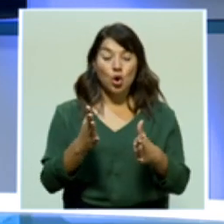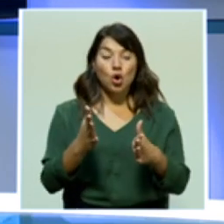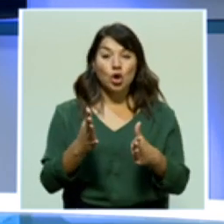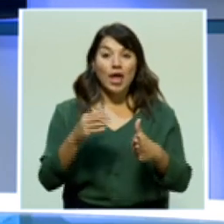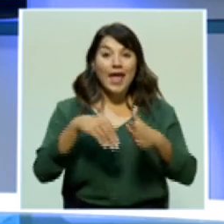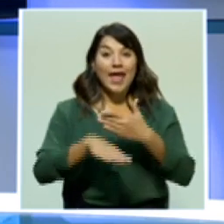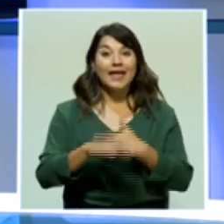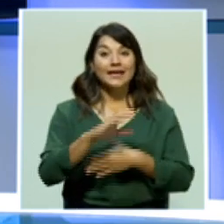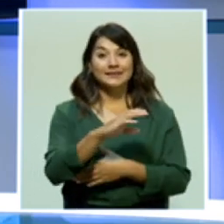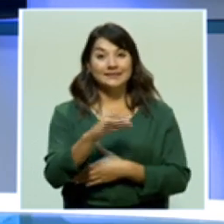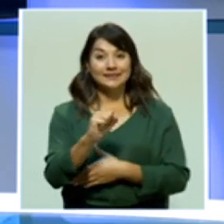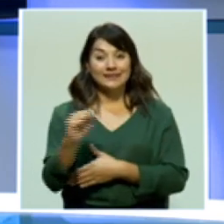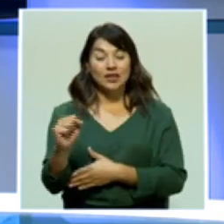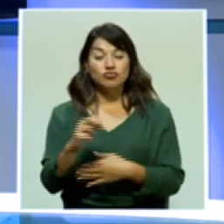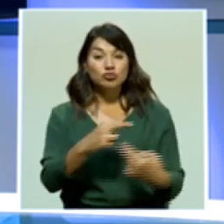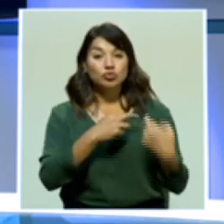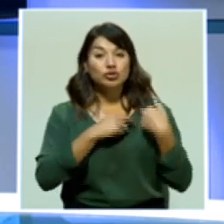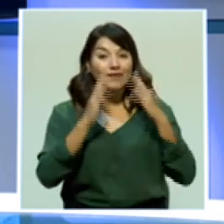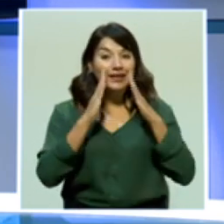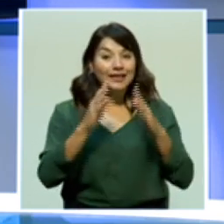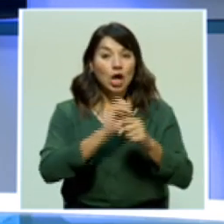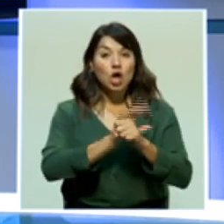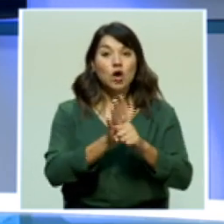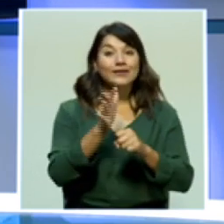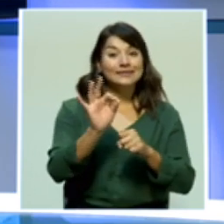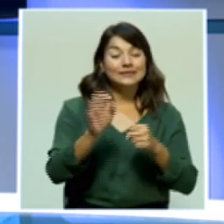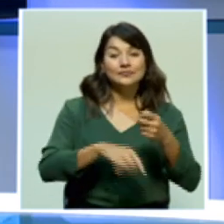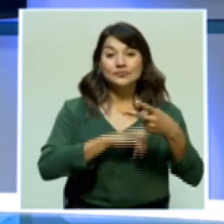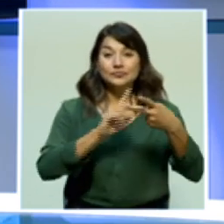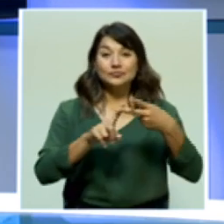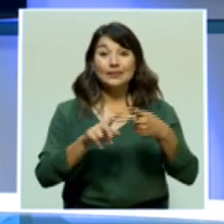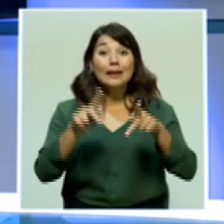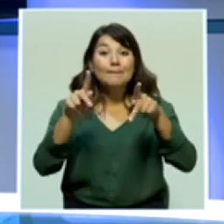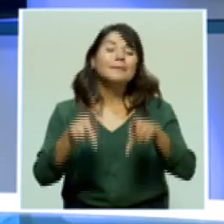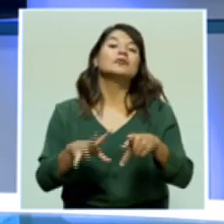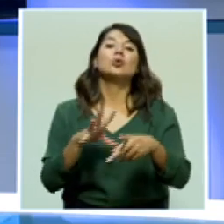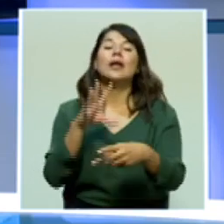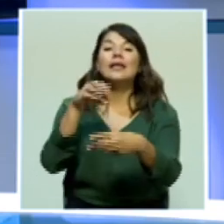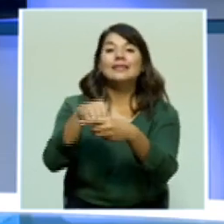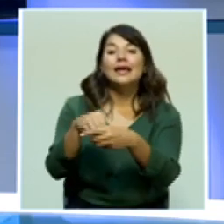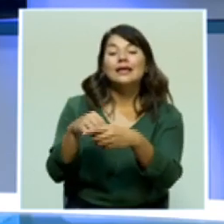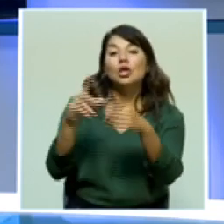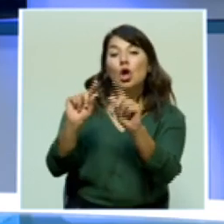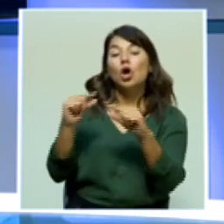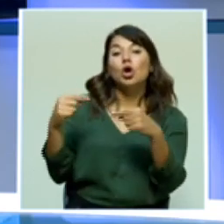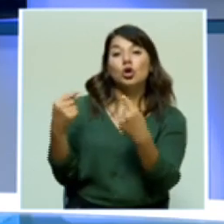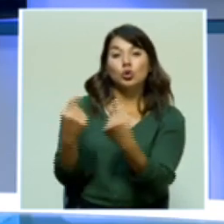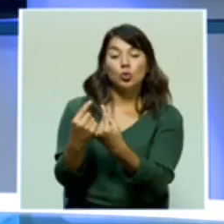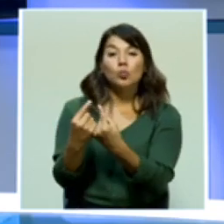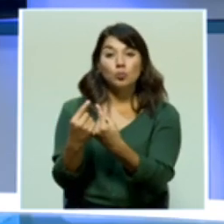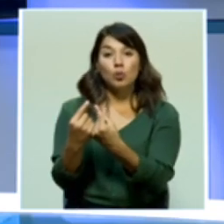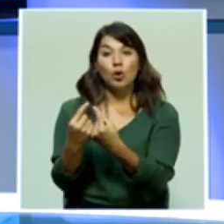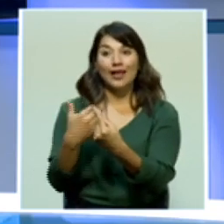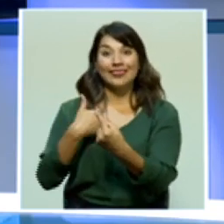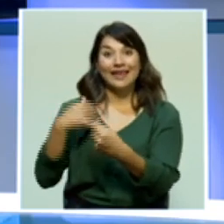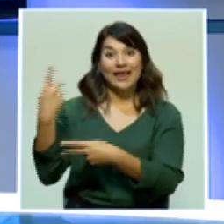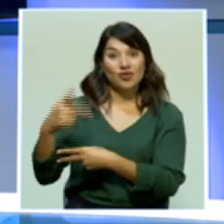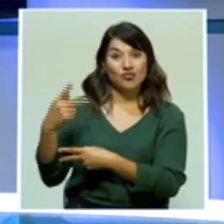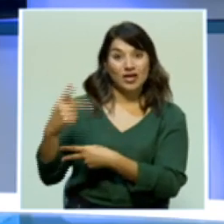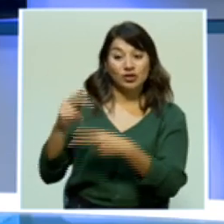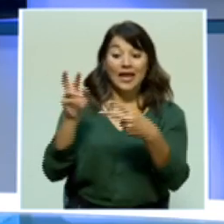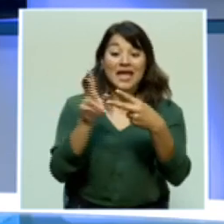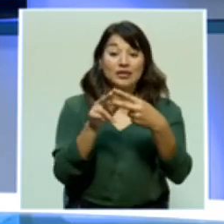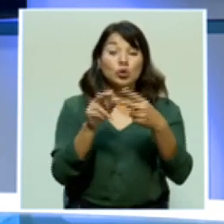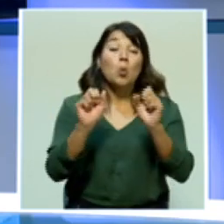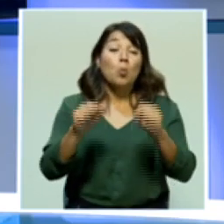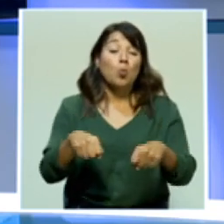que atienden COVID-19 y personas que están dentro del grupo de alto riesgo podrían